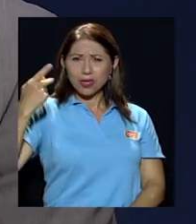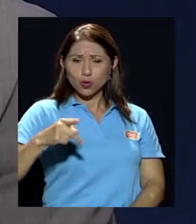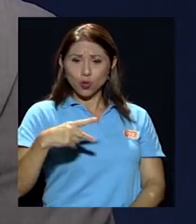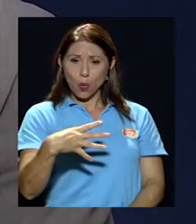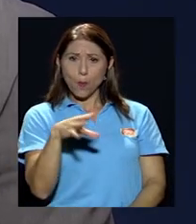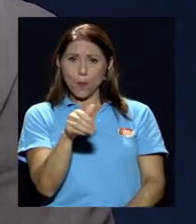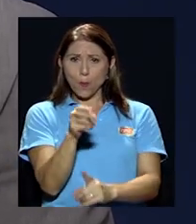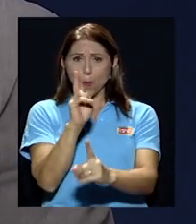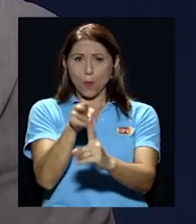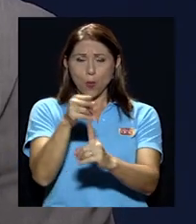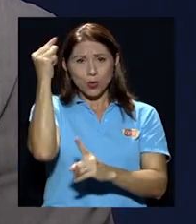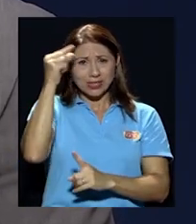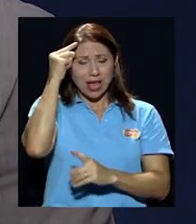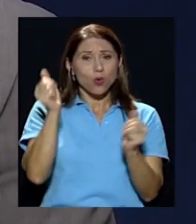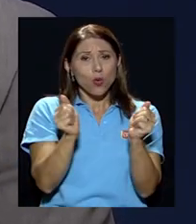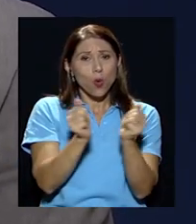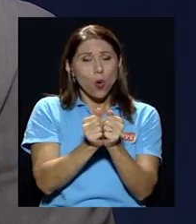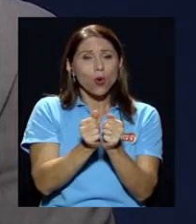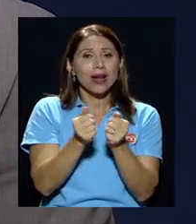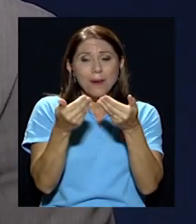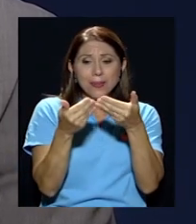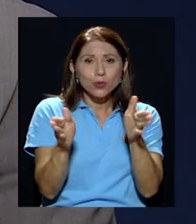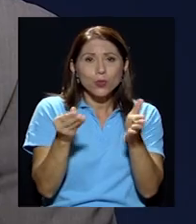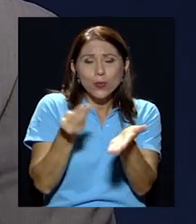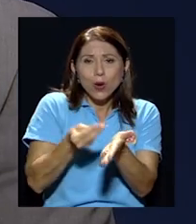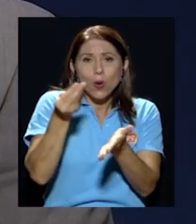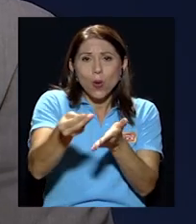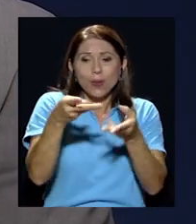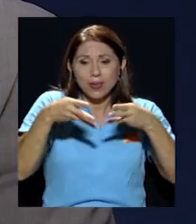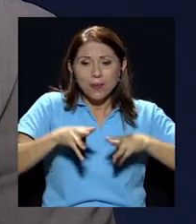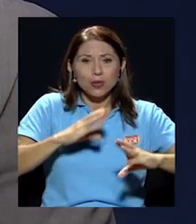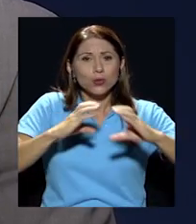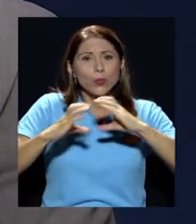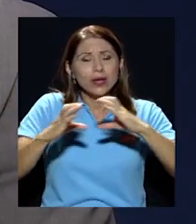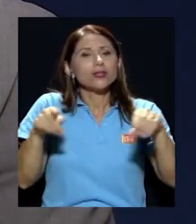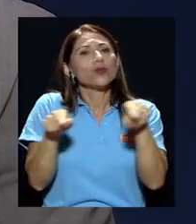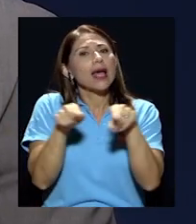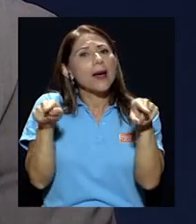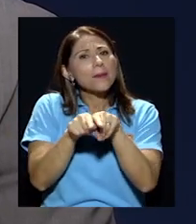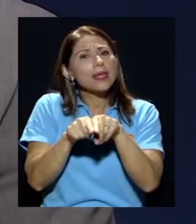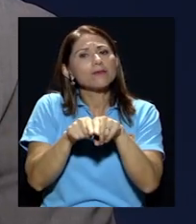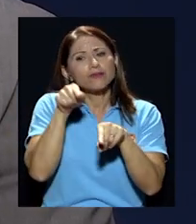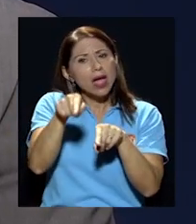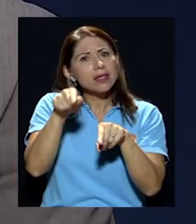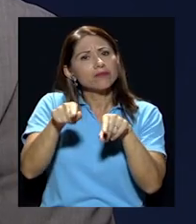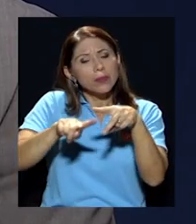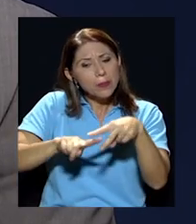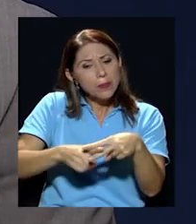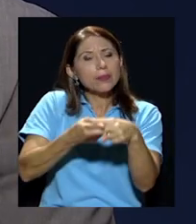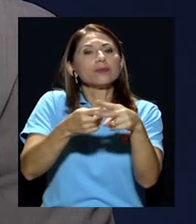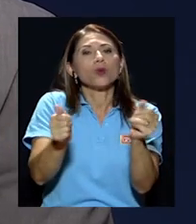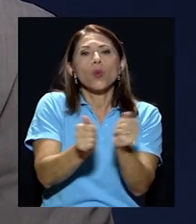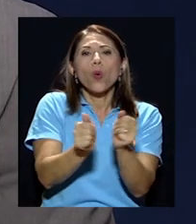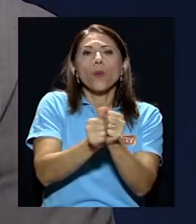de la compra de esos medios de comunicación también entren en esas dinámicas otros ejercicios de poder que